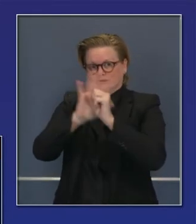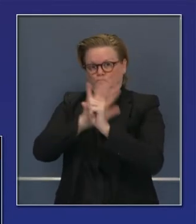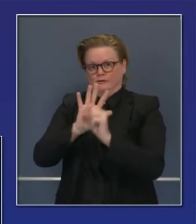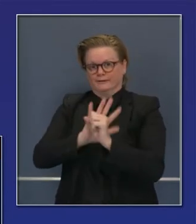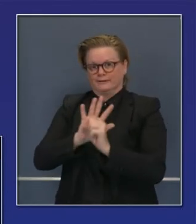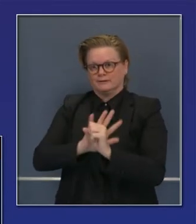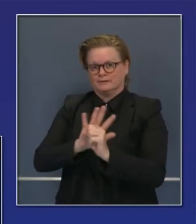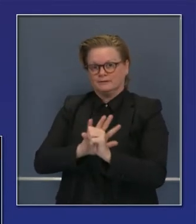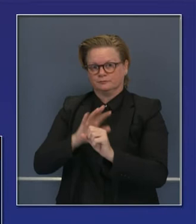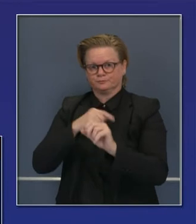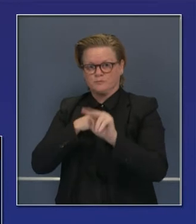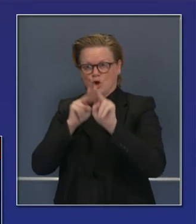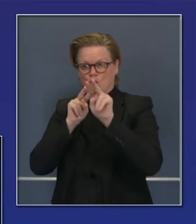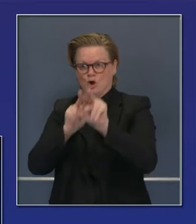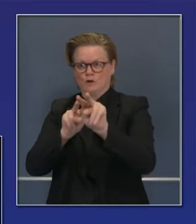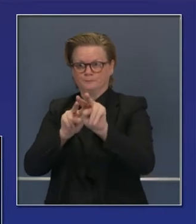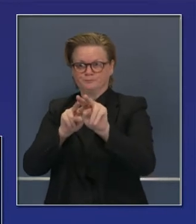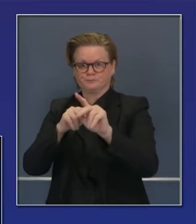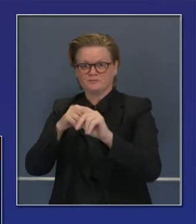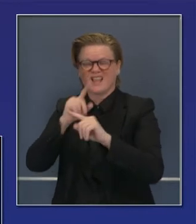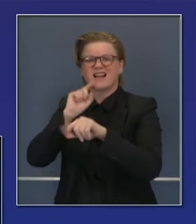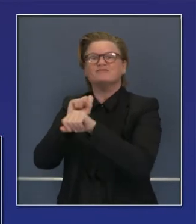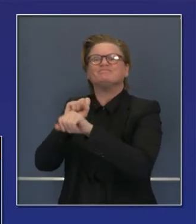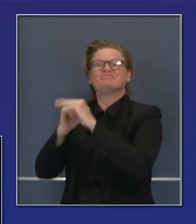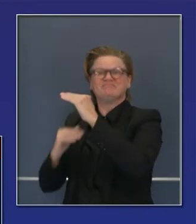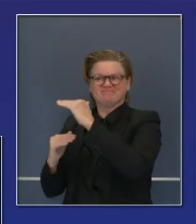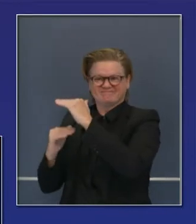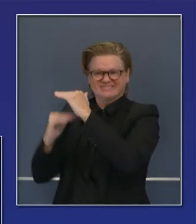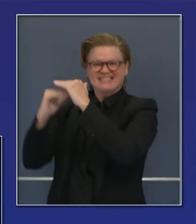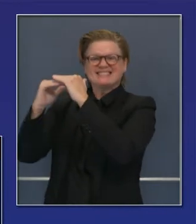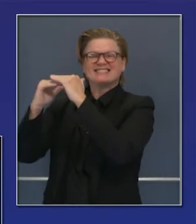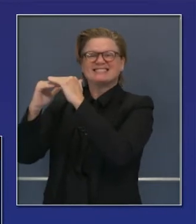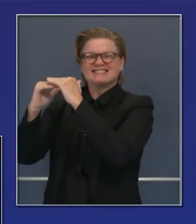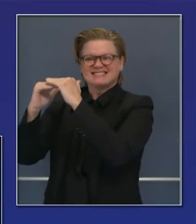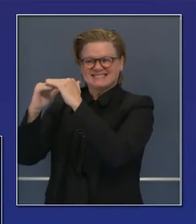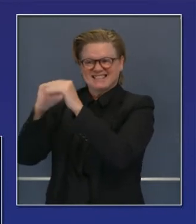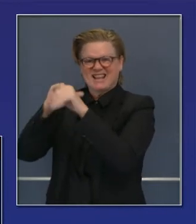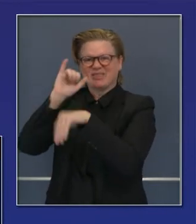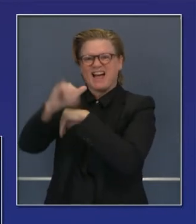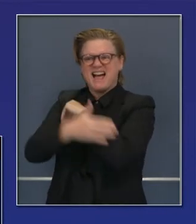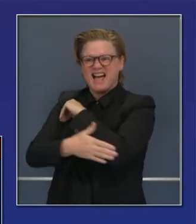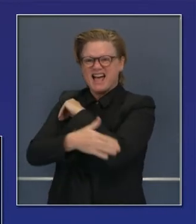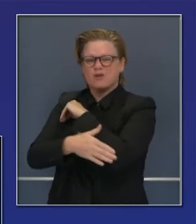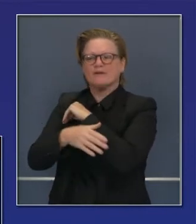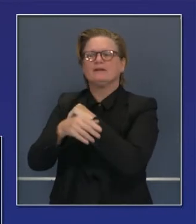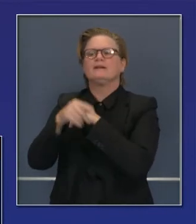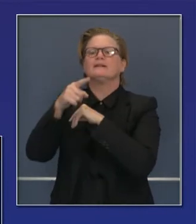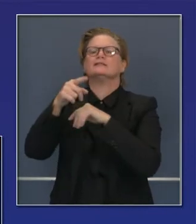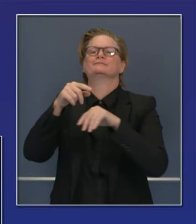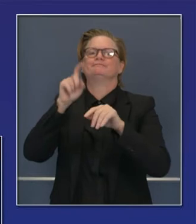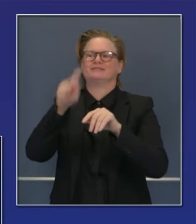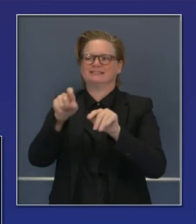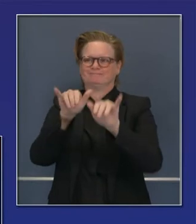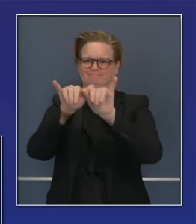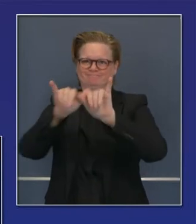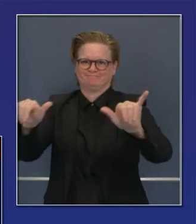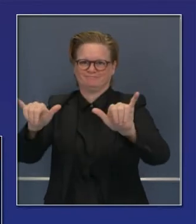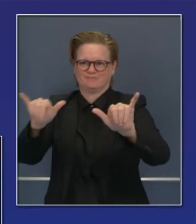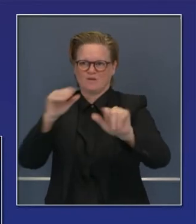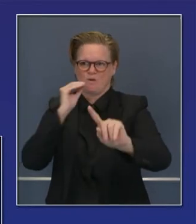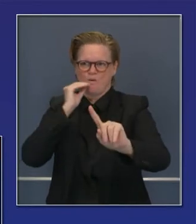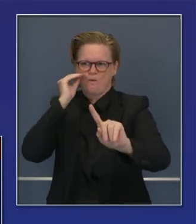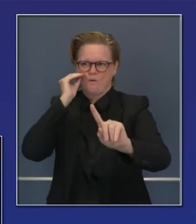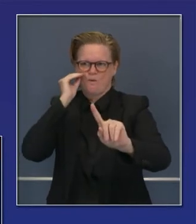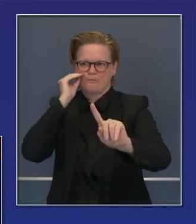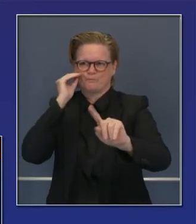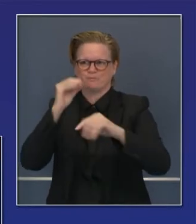consideramos la capacidad de cada región para determinar si se expide esta orden de quedarse en casa regional. Es así